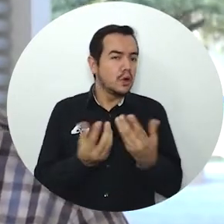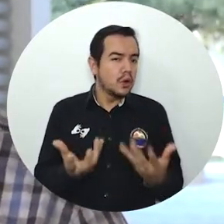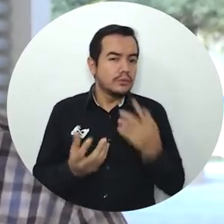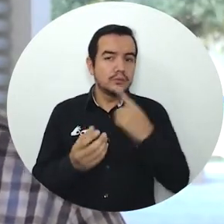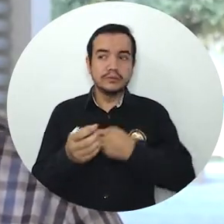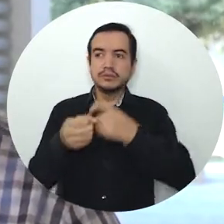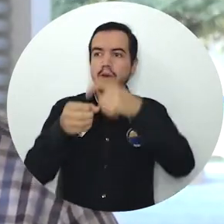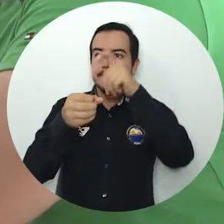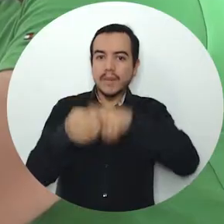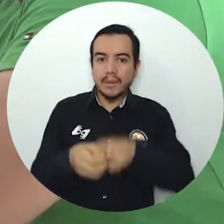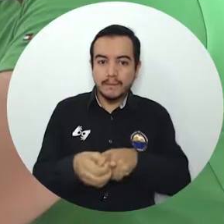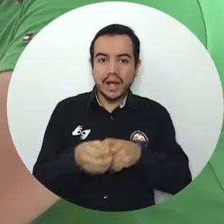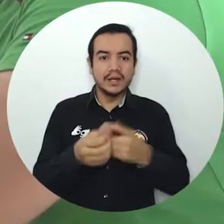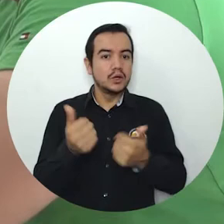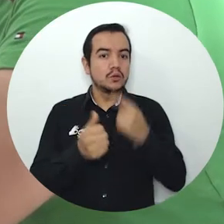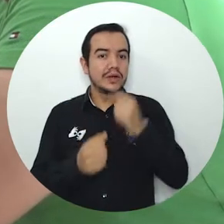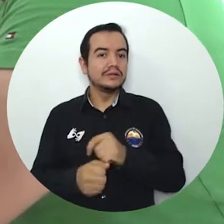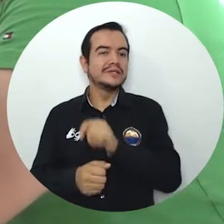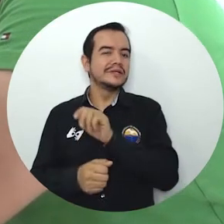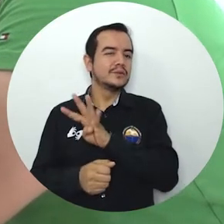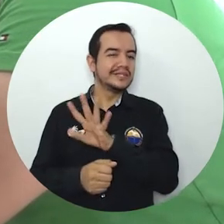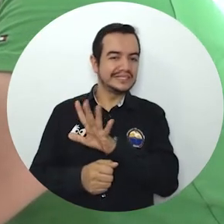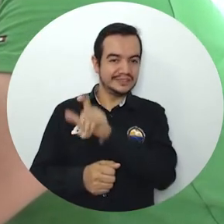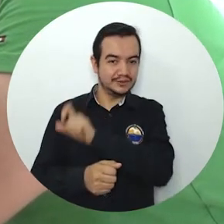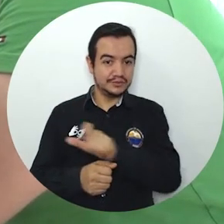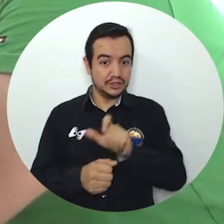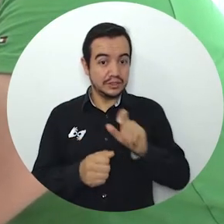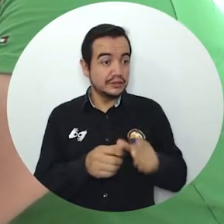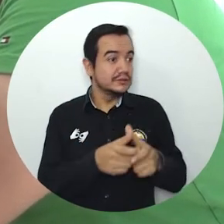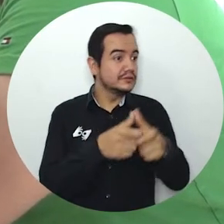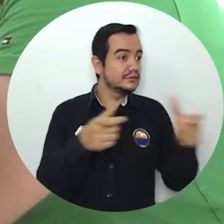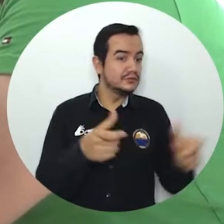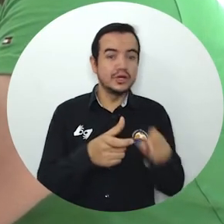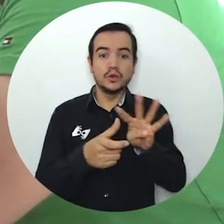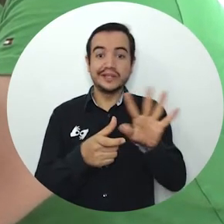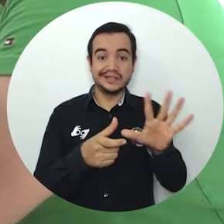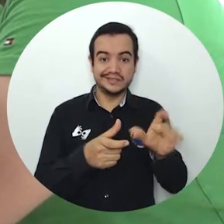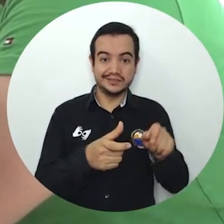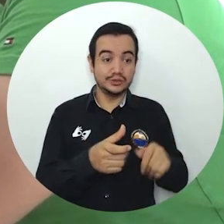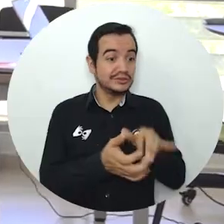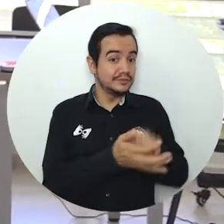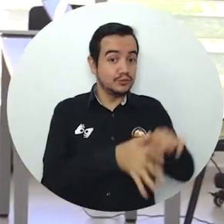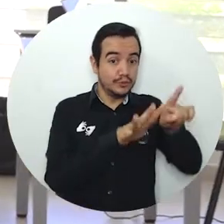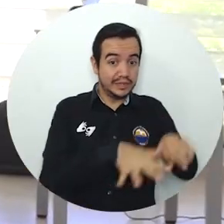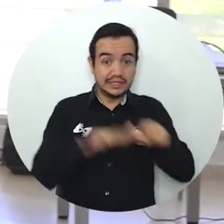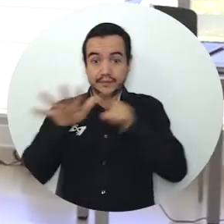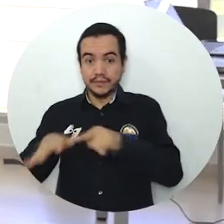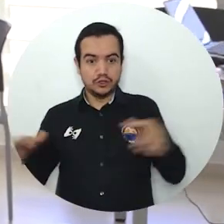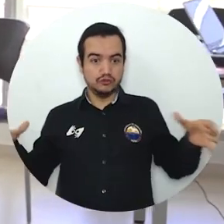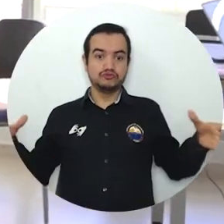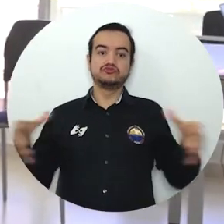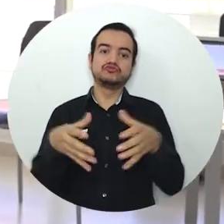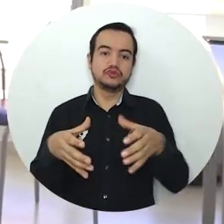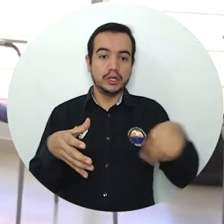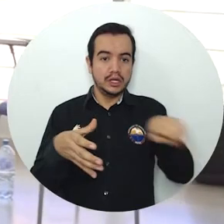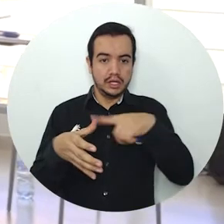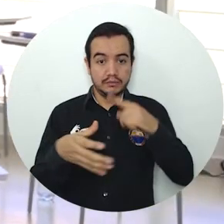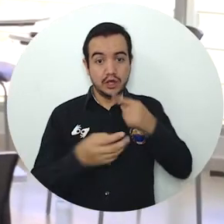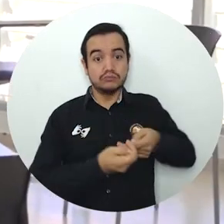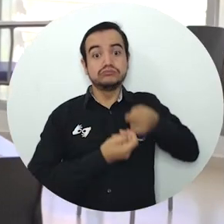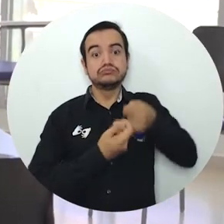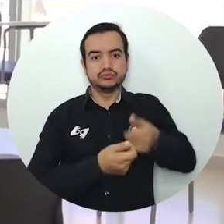que entran en enero, sino también los próximos 45 que entrarán a final de año, estamos hablando de 90 nuevos docentes. Eso representa unos gastos